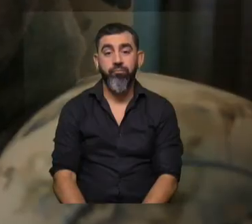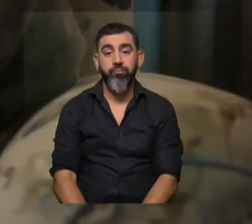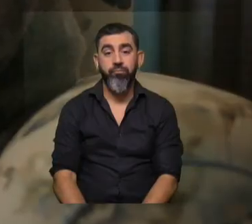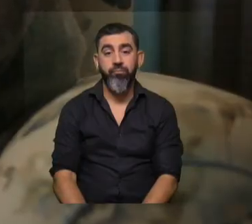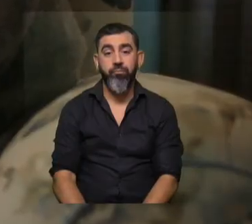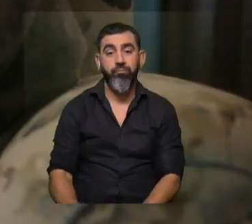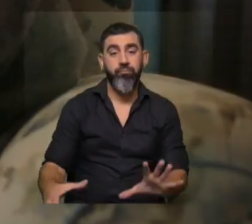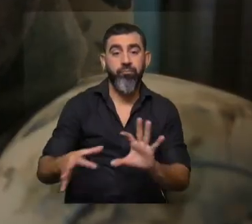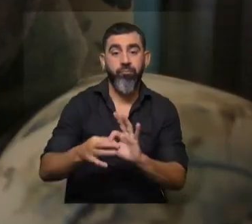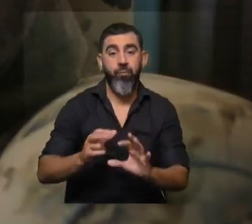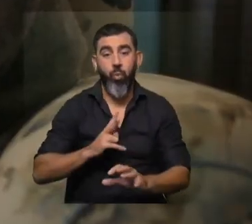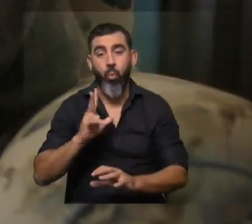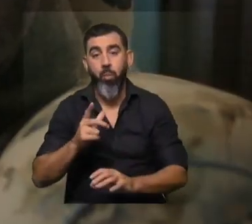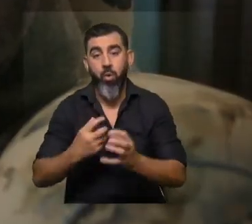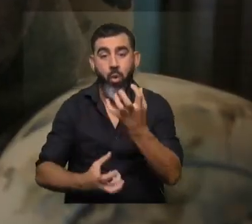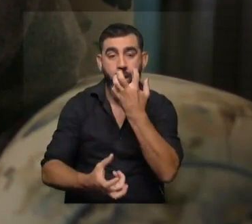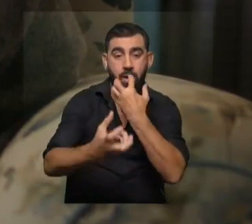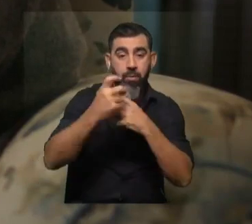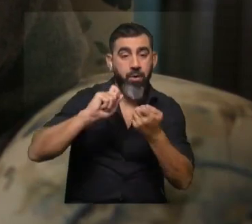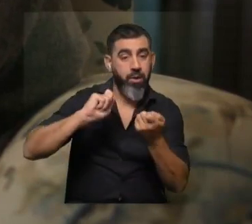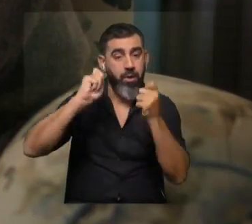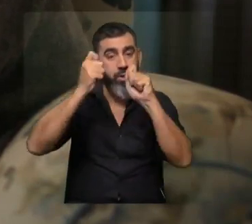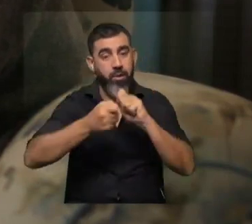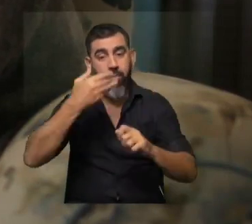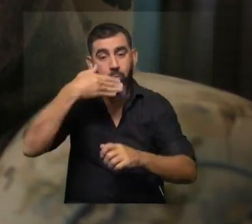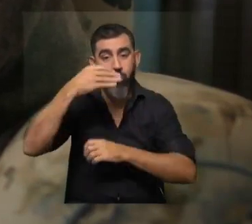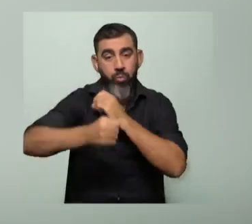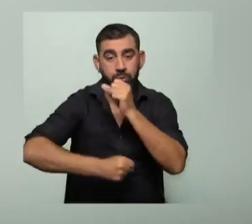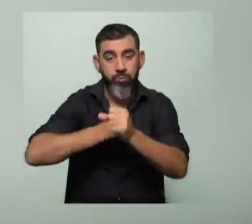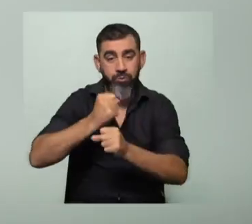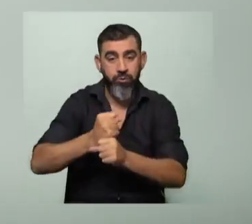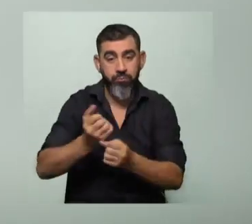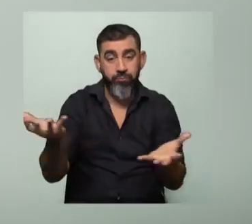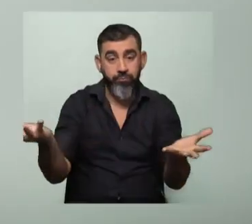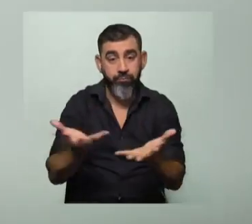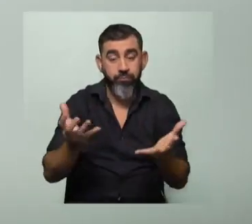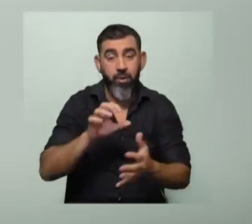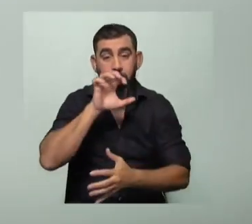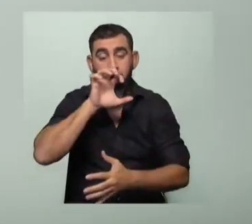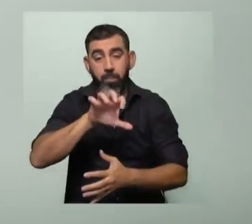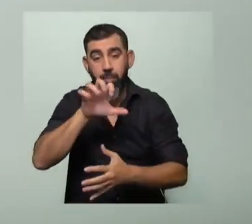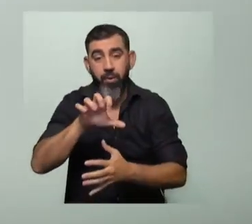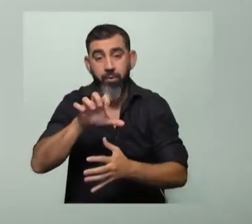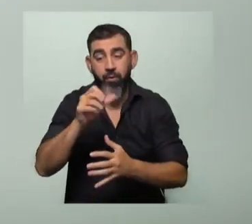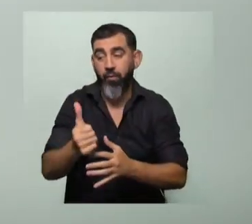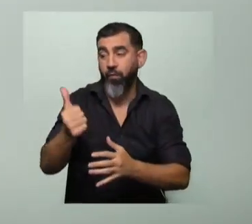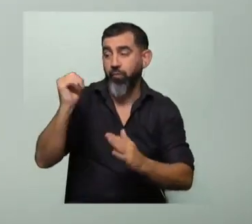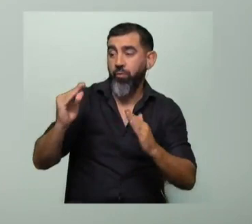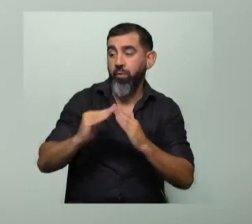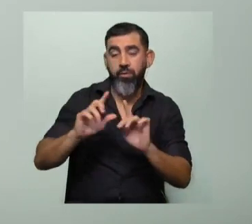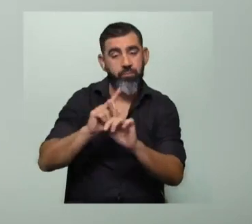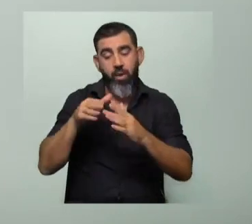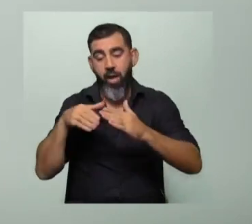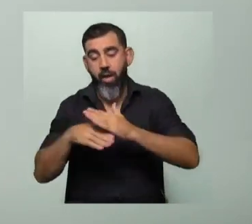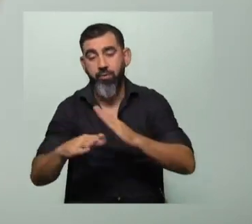El vínculo humano-animal ha cambiado mucho en los últimos años. Hoy en día el perro pasó del fondo de casa para dentro de casa